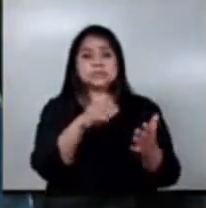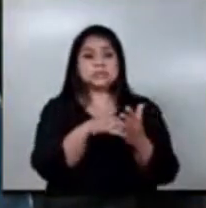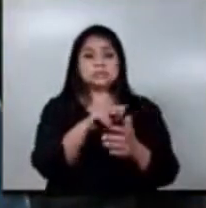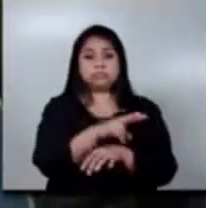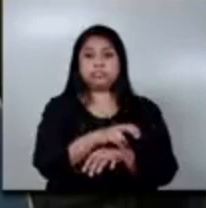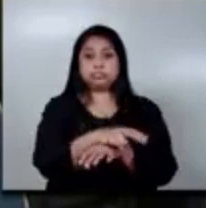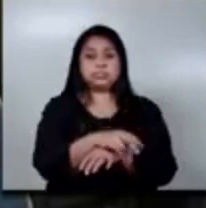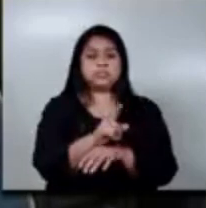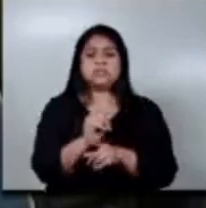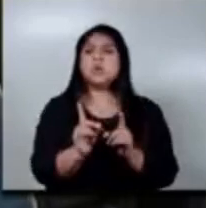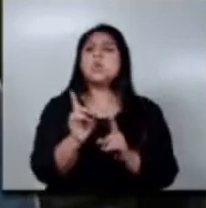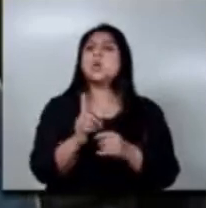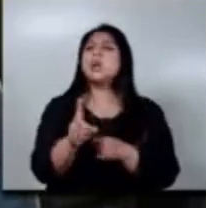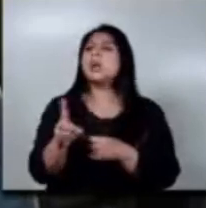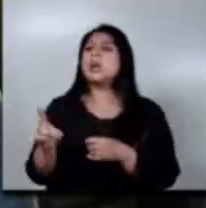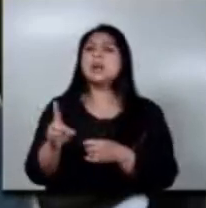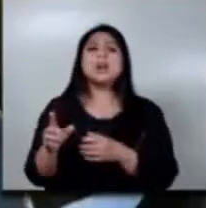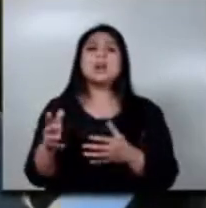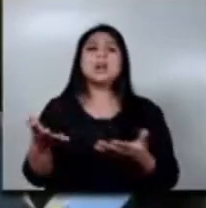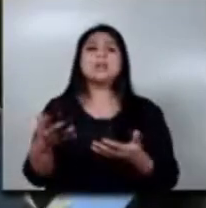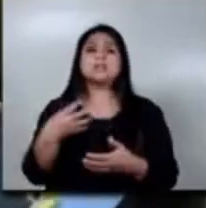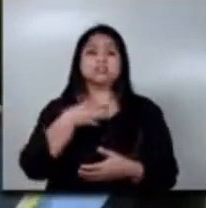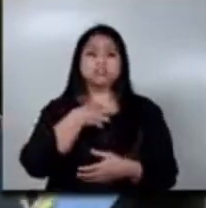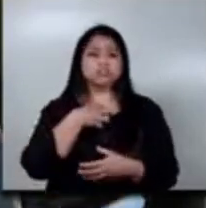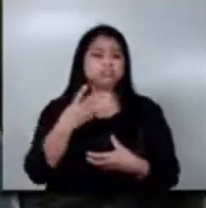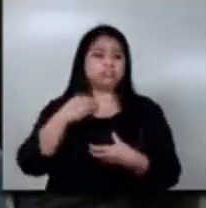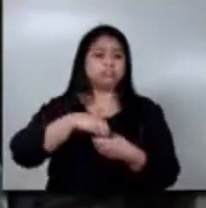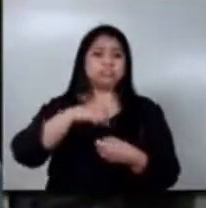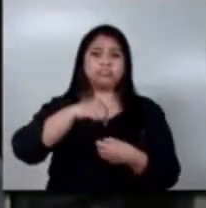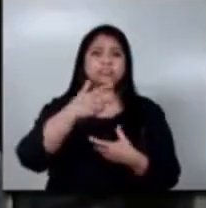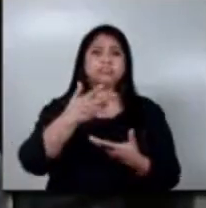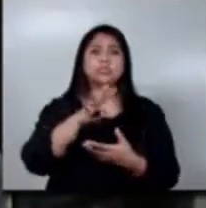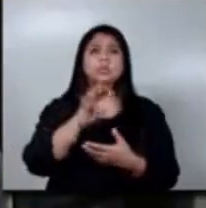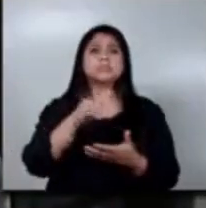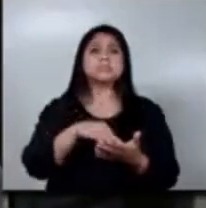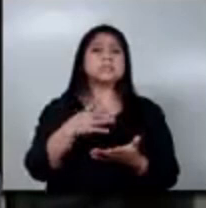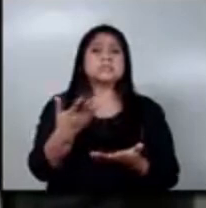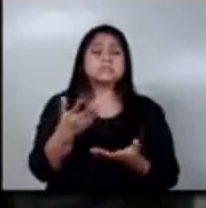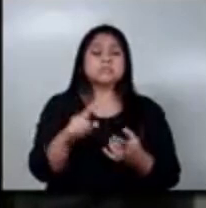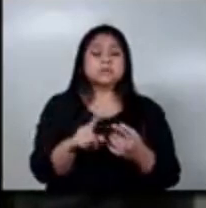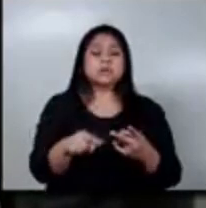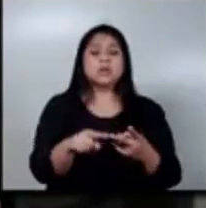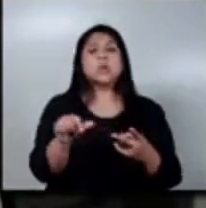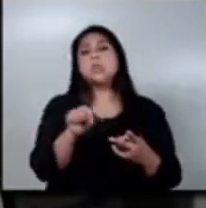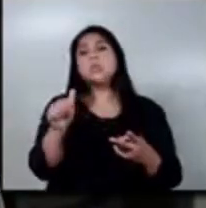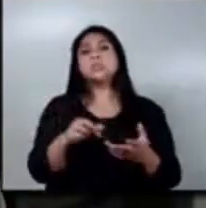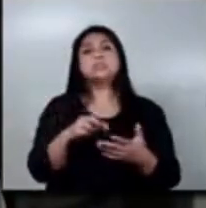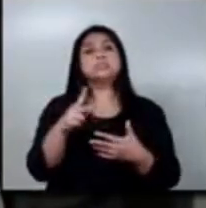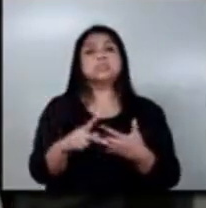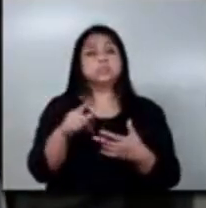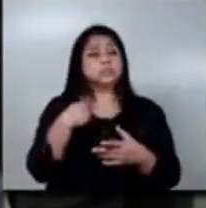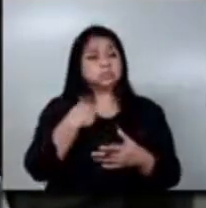departamentos o qué regiones son a donde pertenecen ellos? ¿Y si se tienen algunos otros proyectos contemplados para apoyar a estos mismos